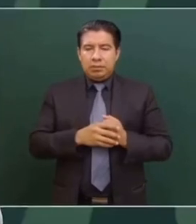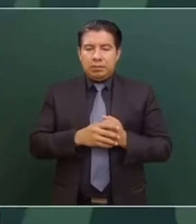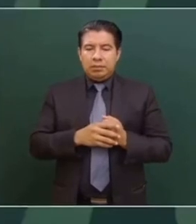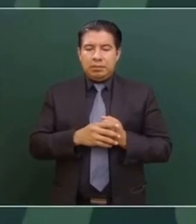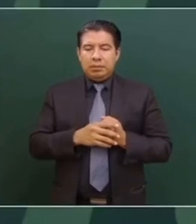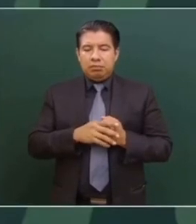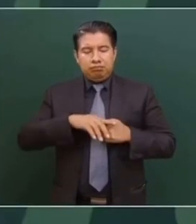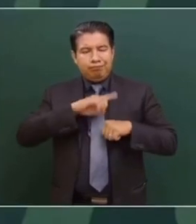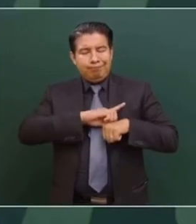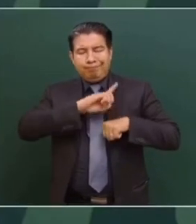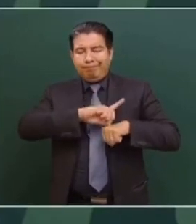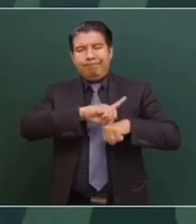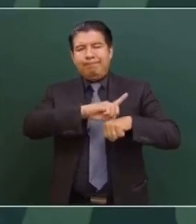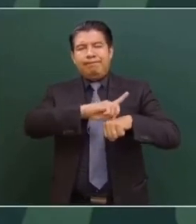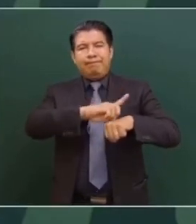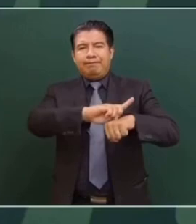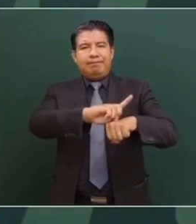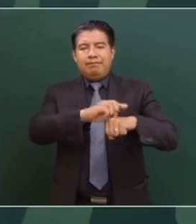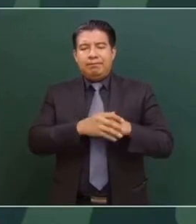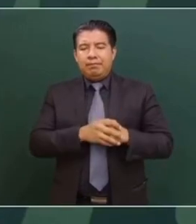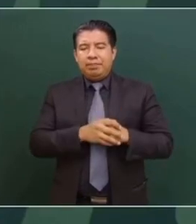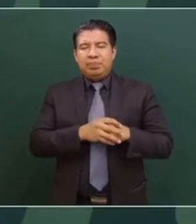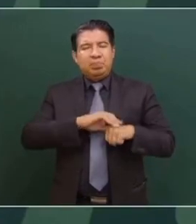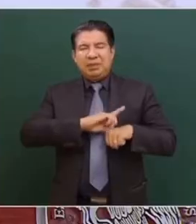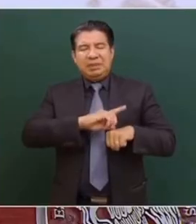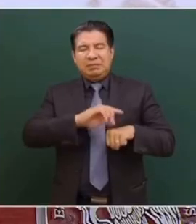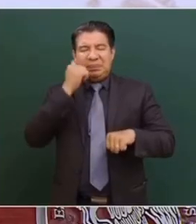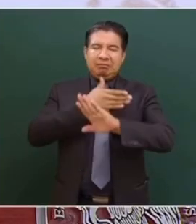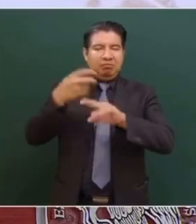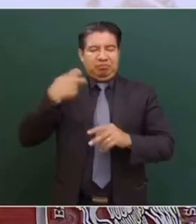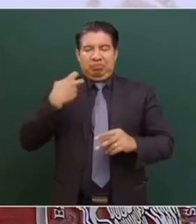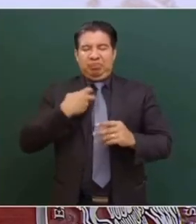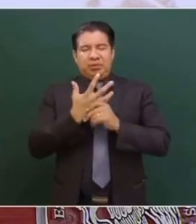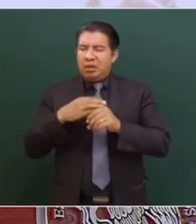todos los días, como nunca, se dedica a atacarnos.